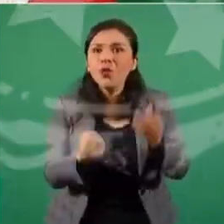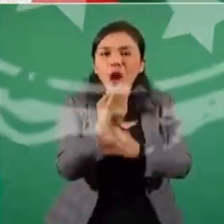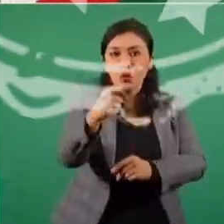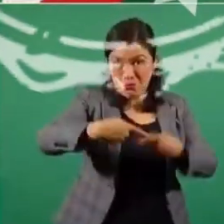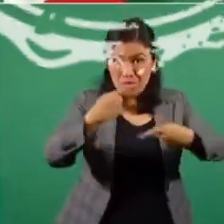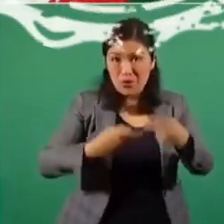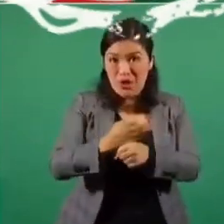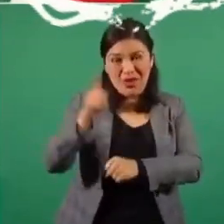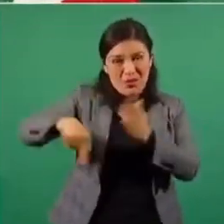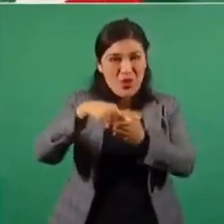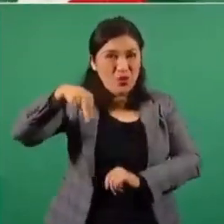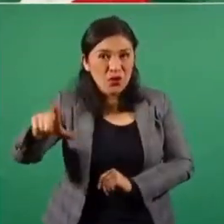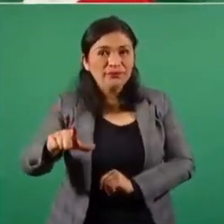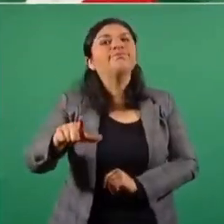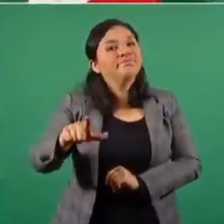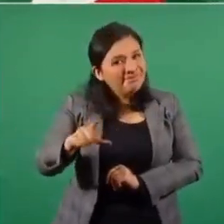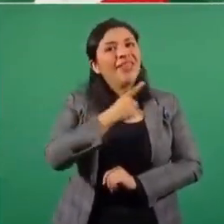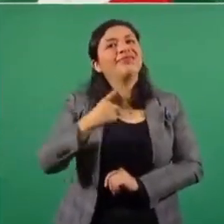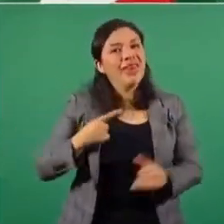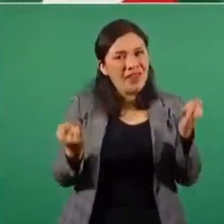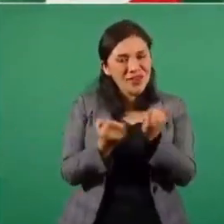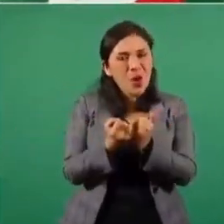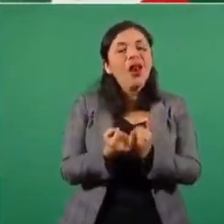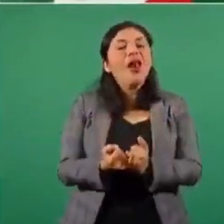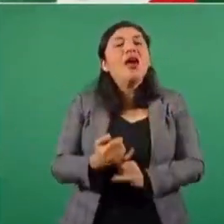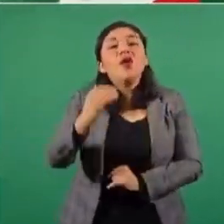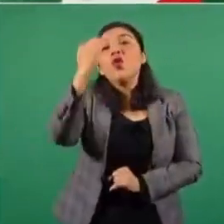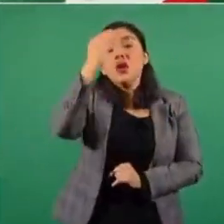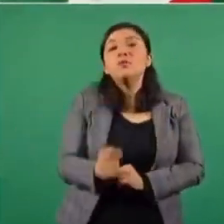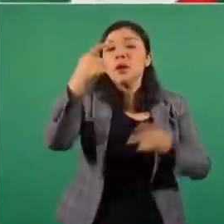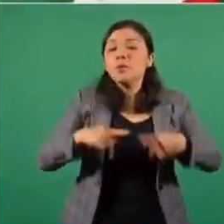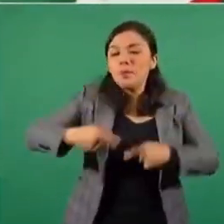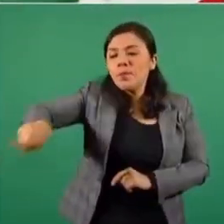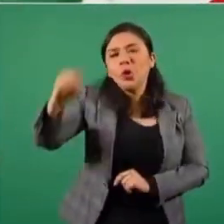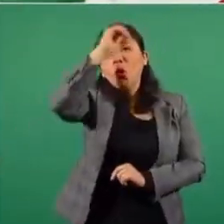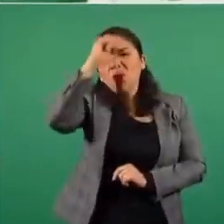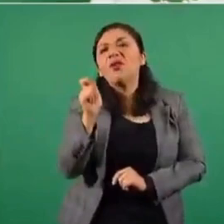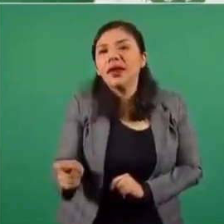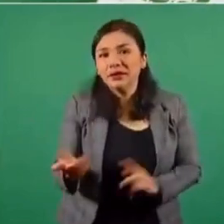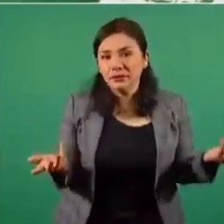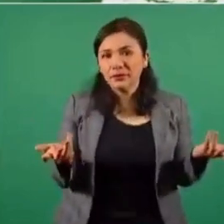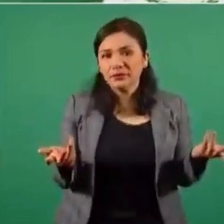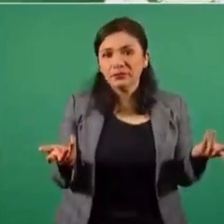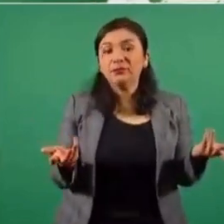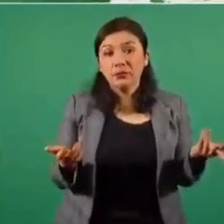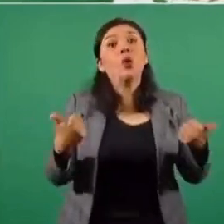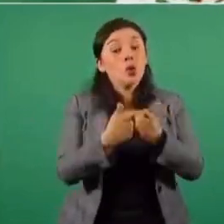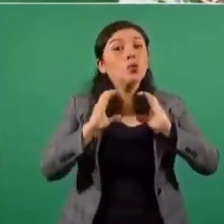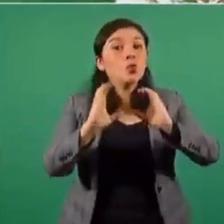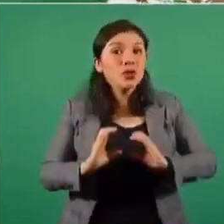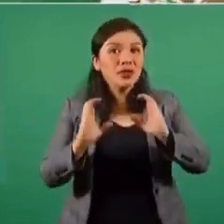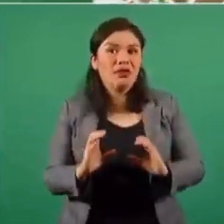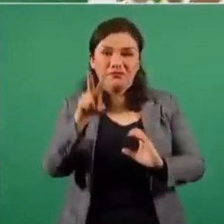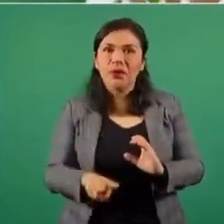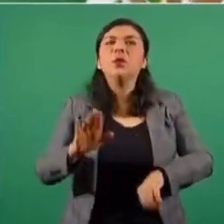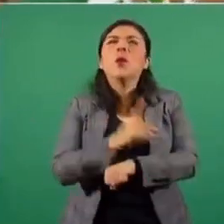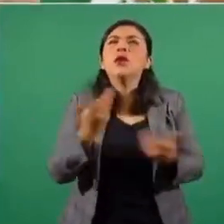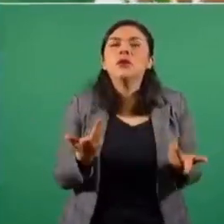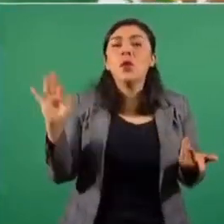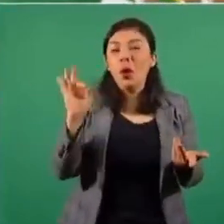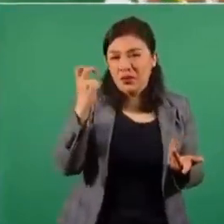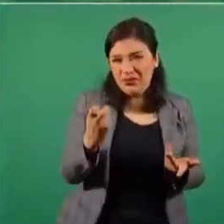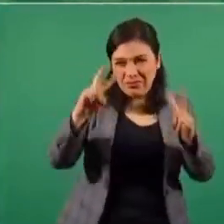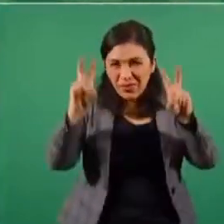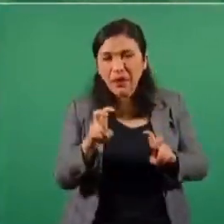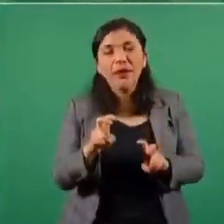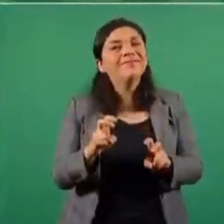Tu pregunta sobre Nuevo León, hay que tomar en cuenta a la gente, siempre, la opinión de la gente, y tener cuidado, porque cuando se trata